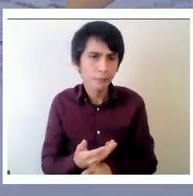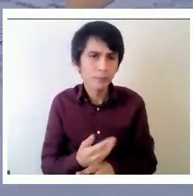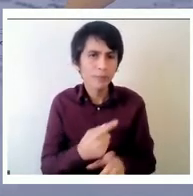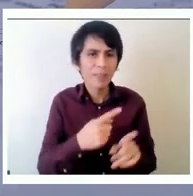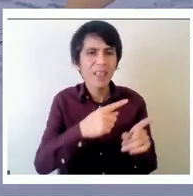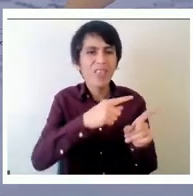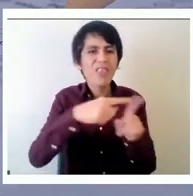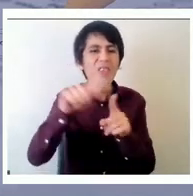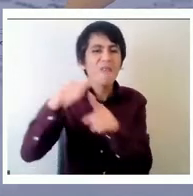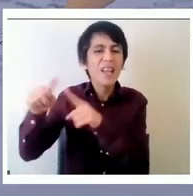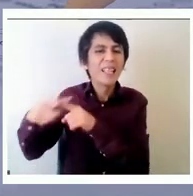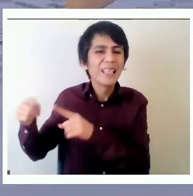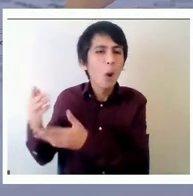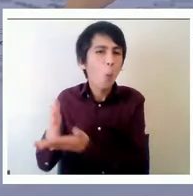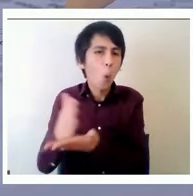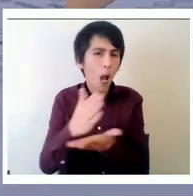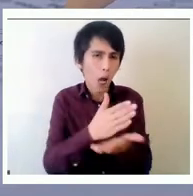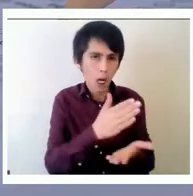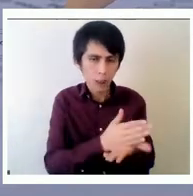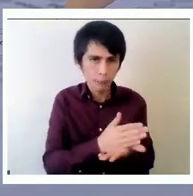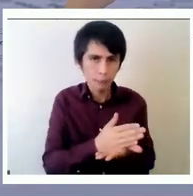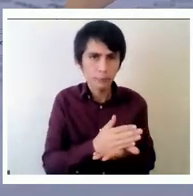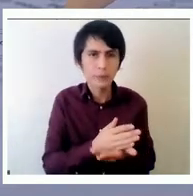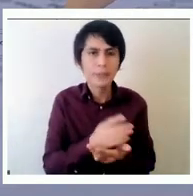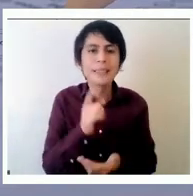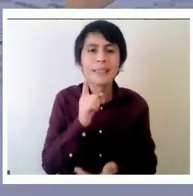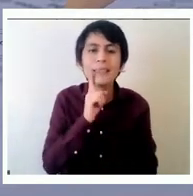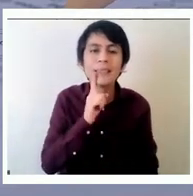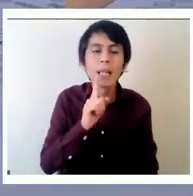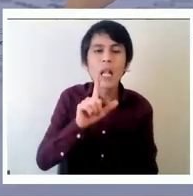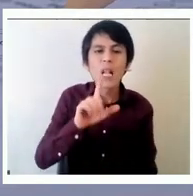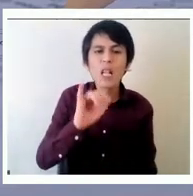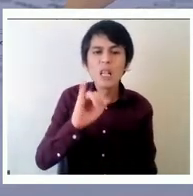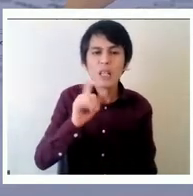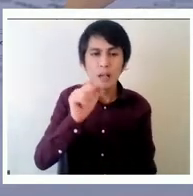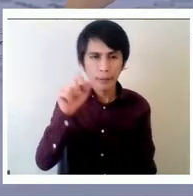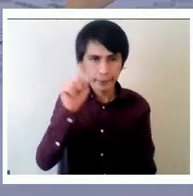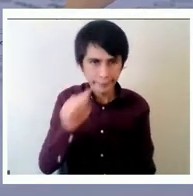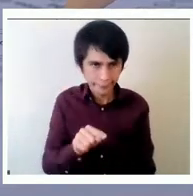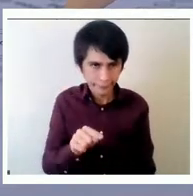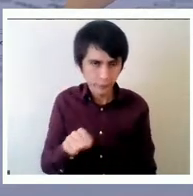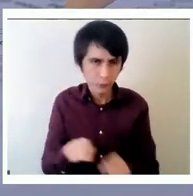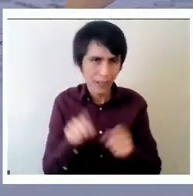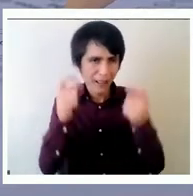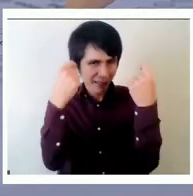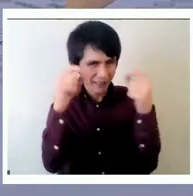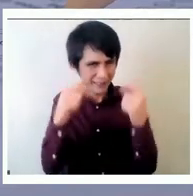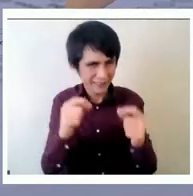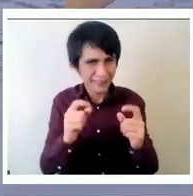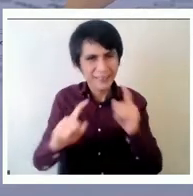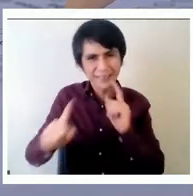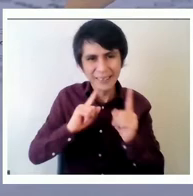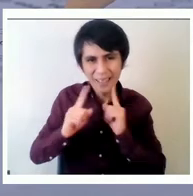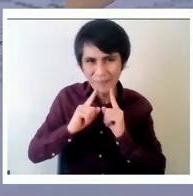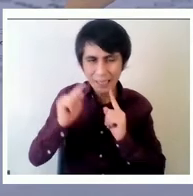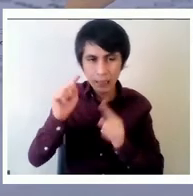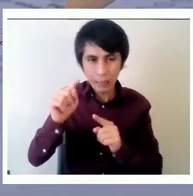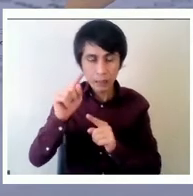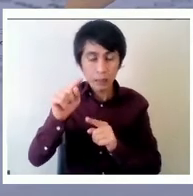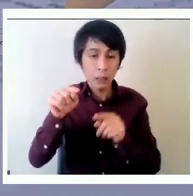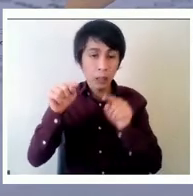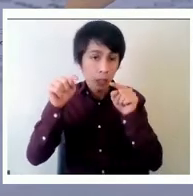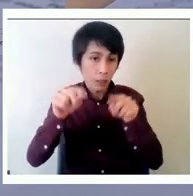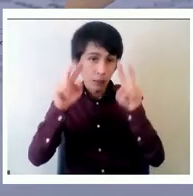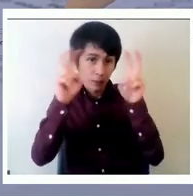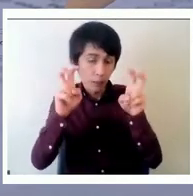escuelas con ligas y también con exámenes esto no son cosas creadas por el